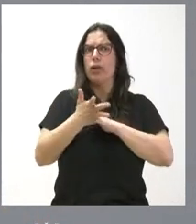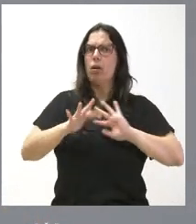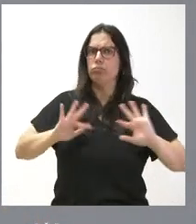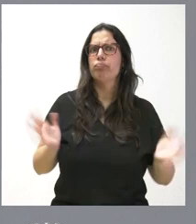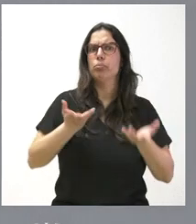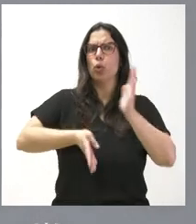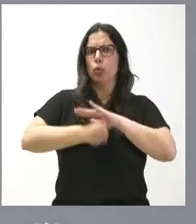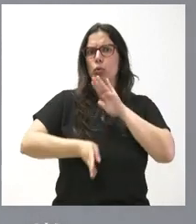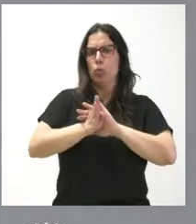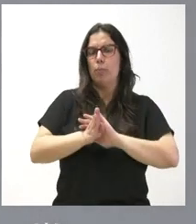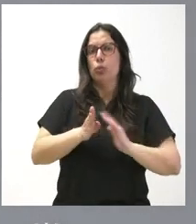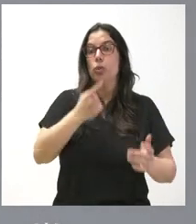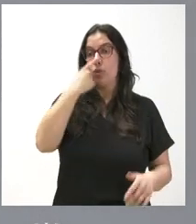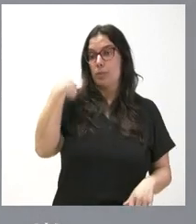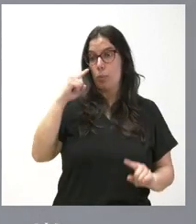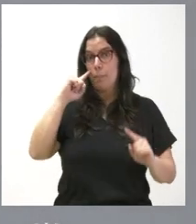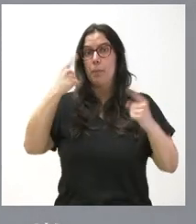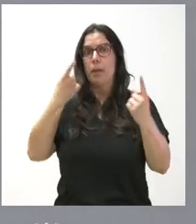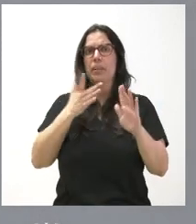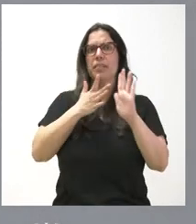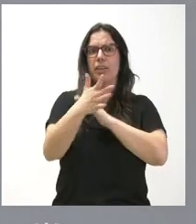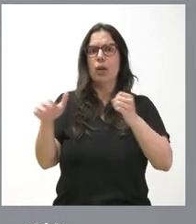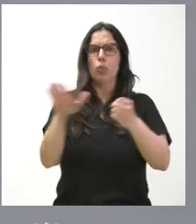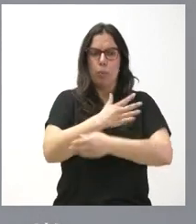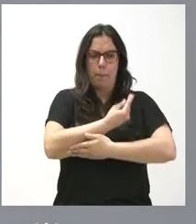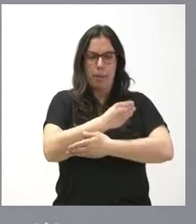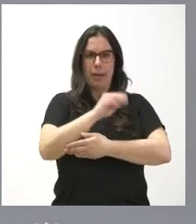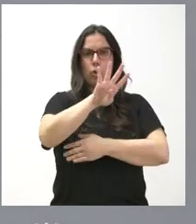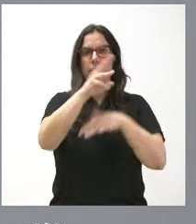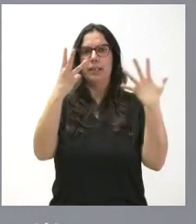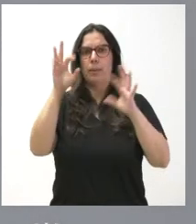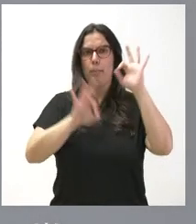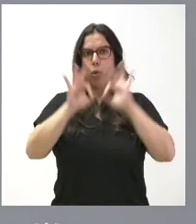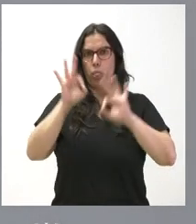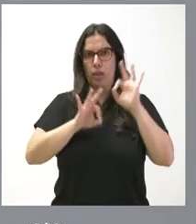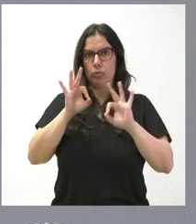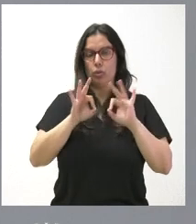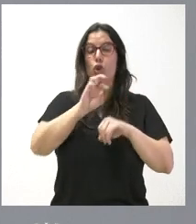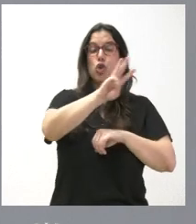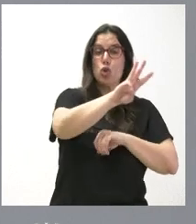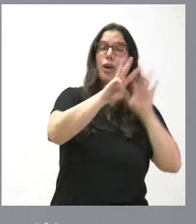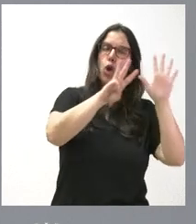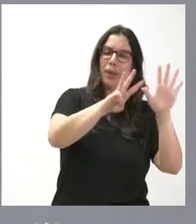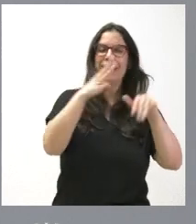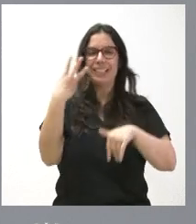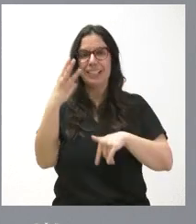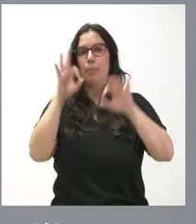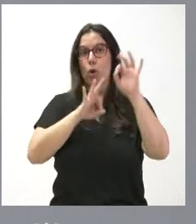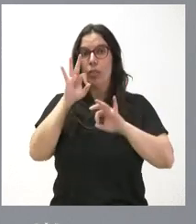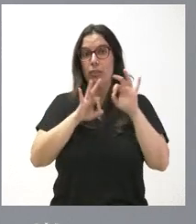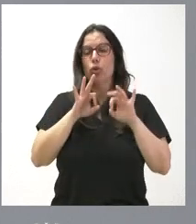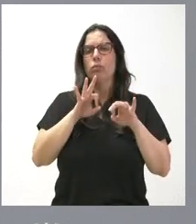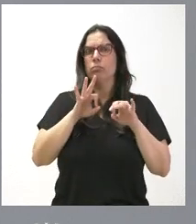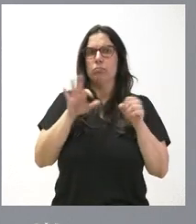primer año supuso una campaña donde llegamos al 93% de los niños recién nacidos y